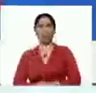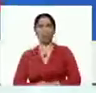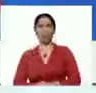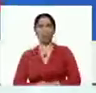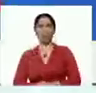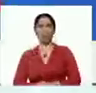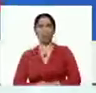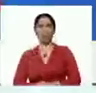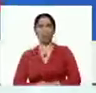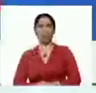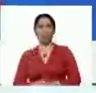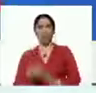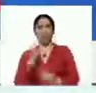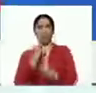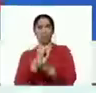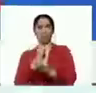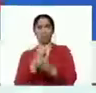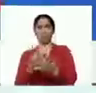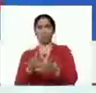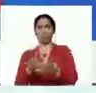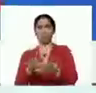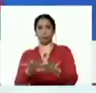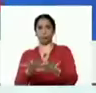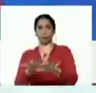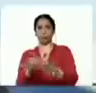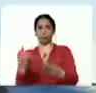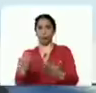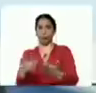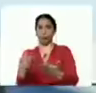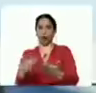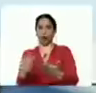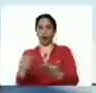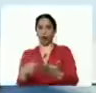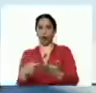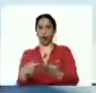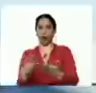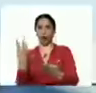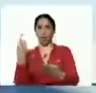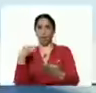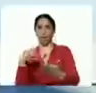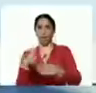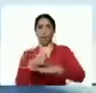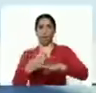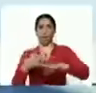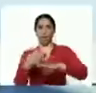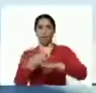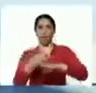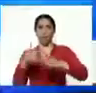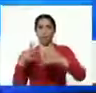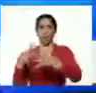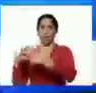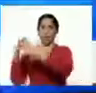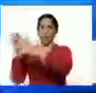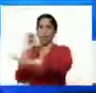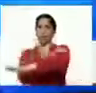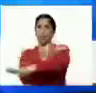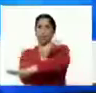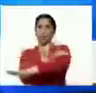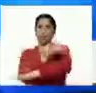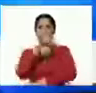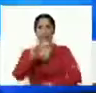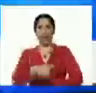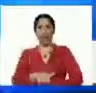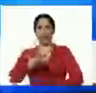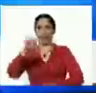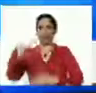las redes sociales financiadas por el gobierno de Estados Unidos, por el escualidismo aquí, la derecha, el